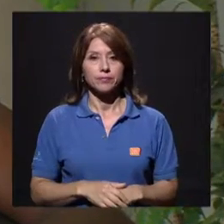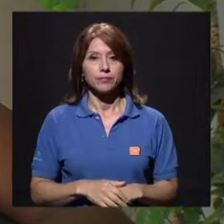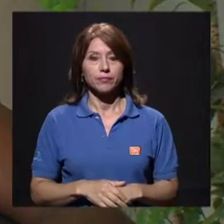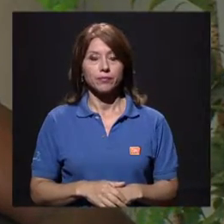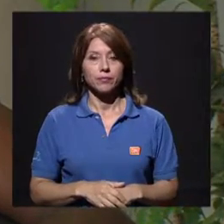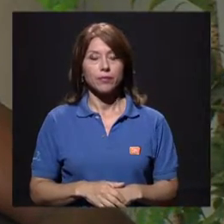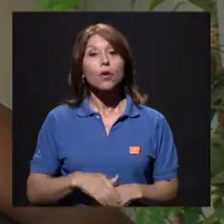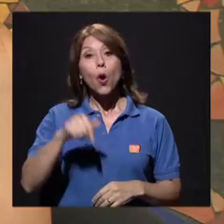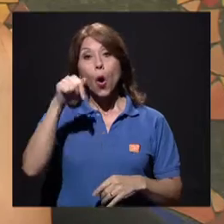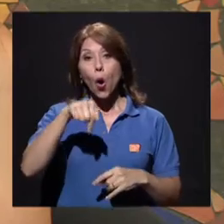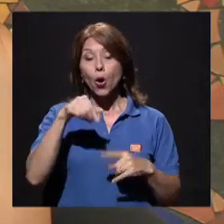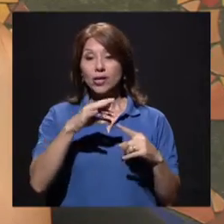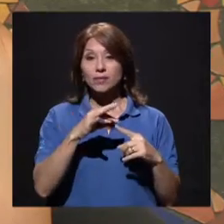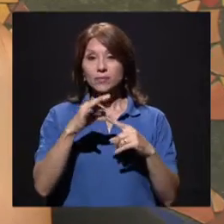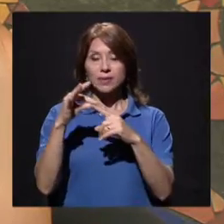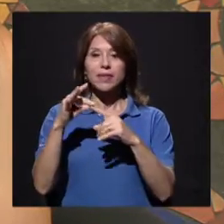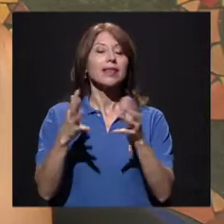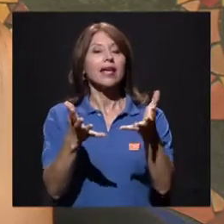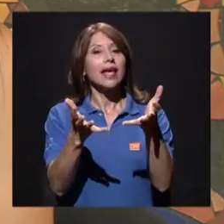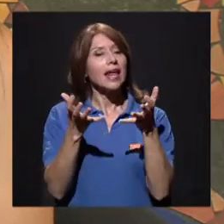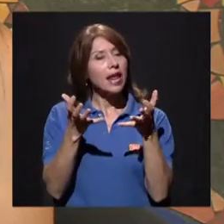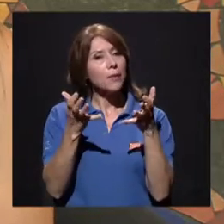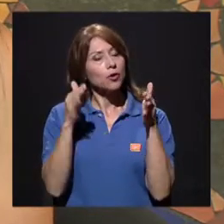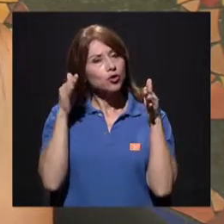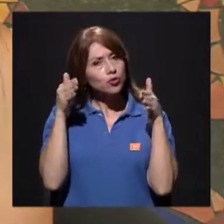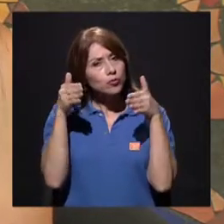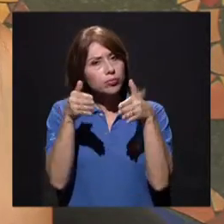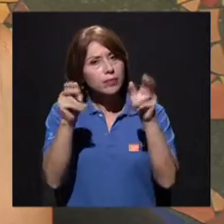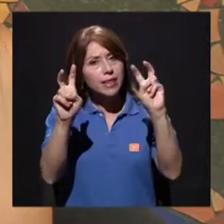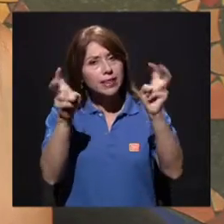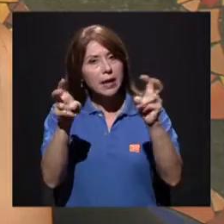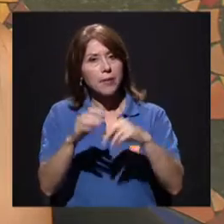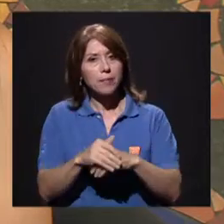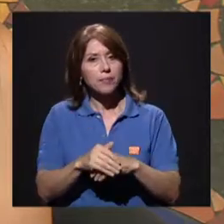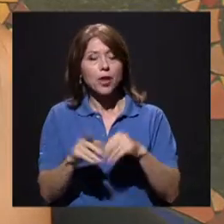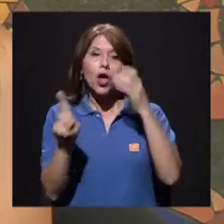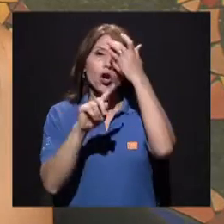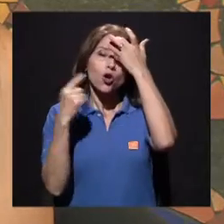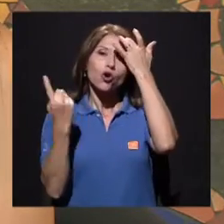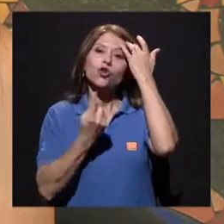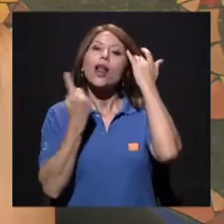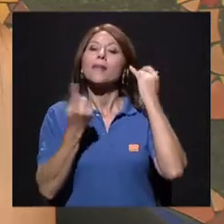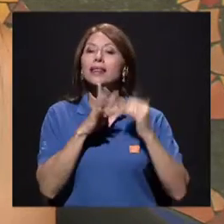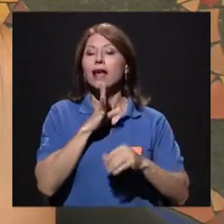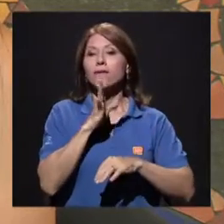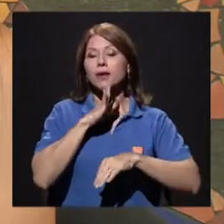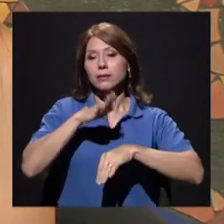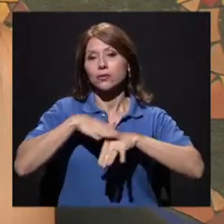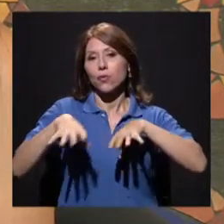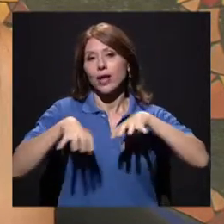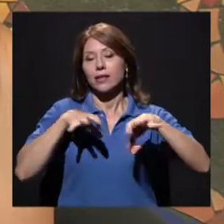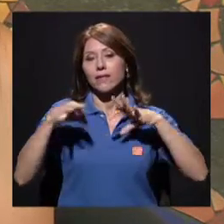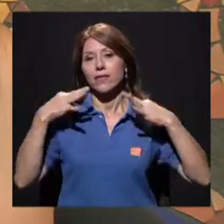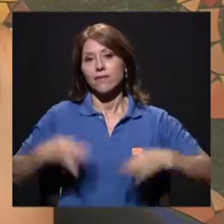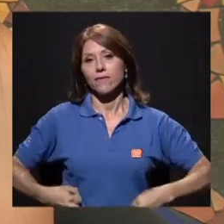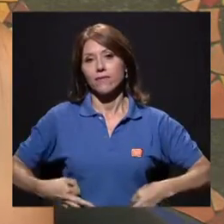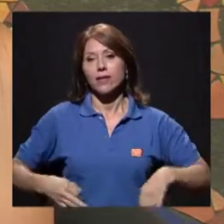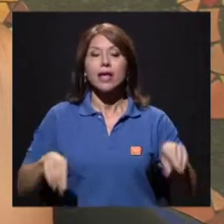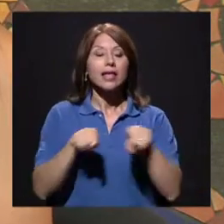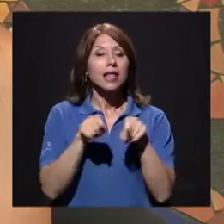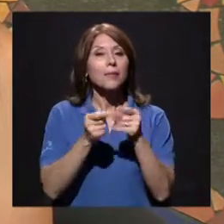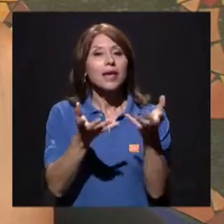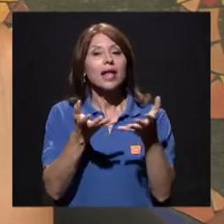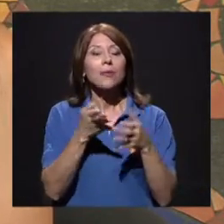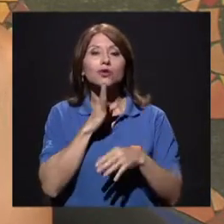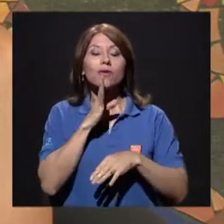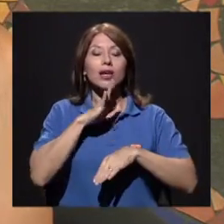Hoy en especial queremos abordar más el tema, no solo reforzar la parte de actividad física, sino también el